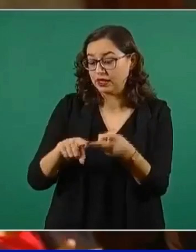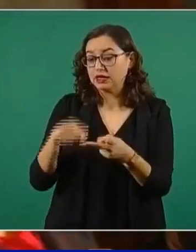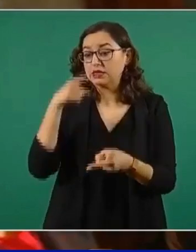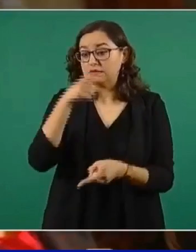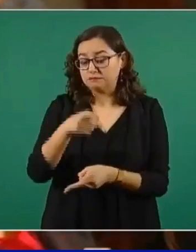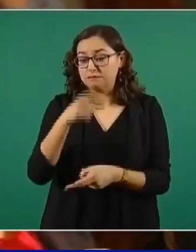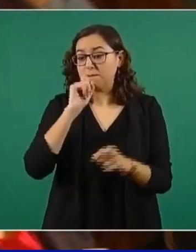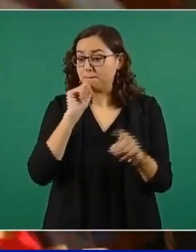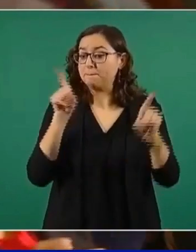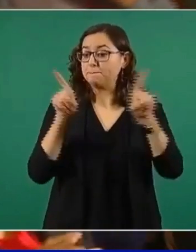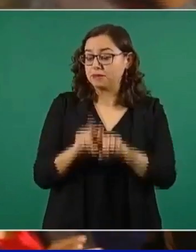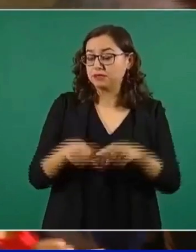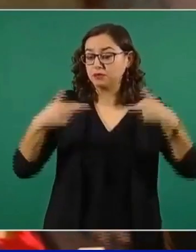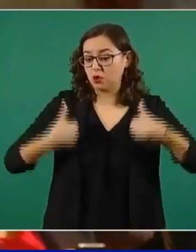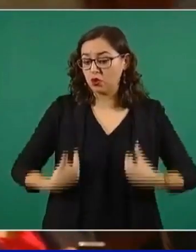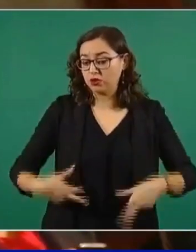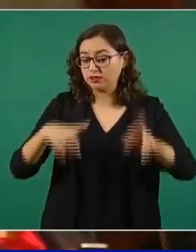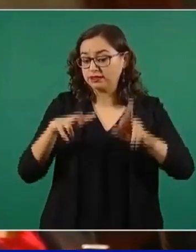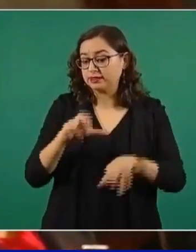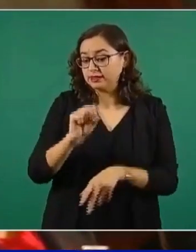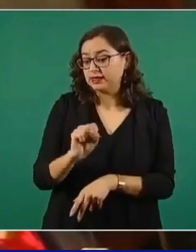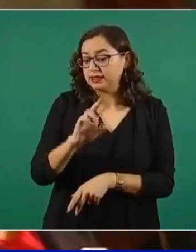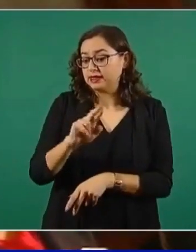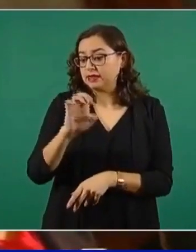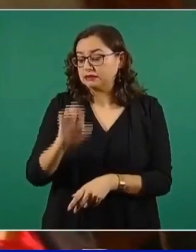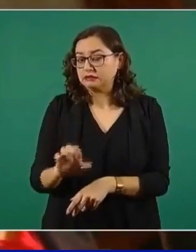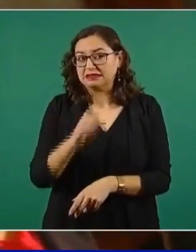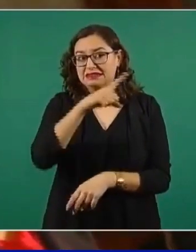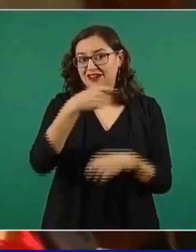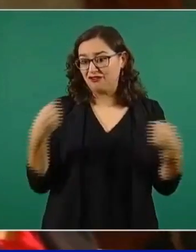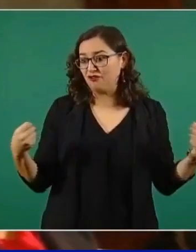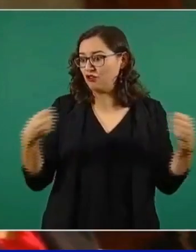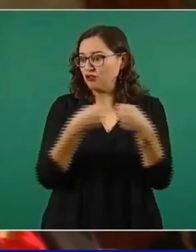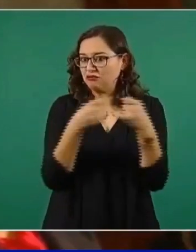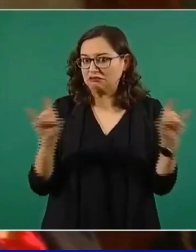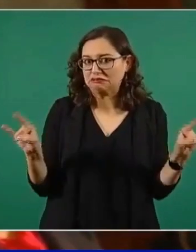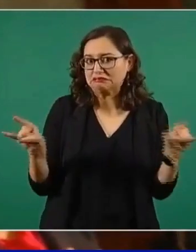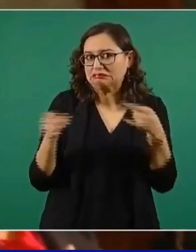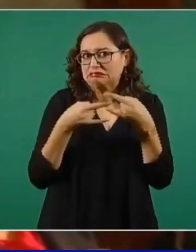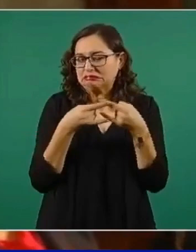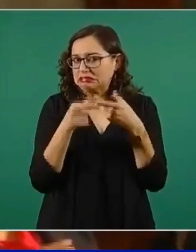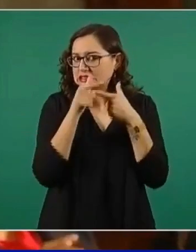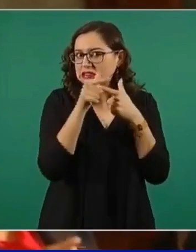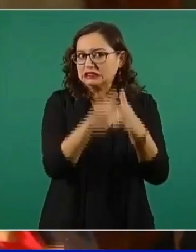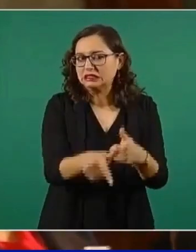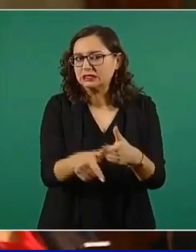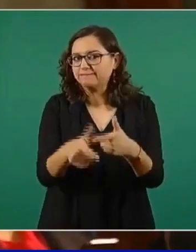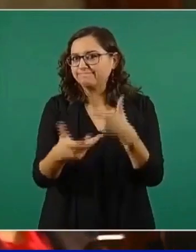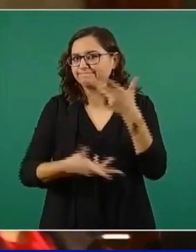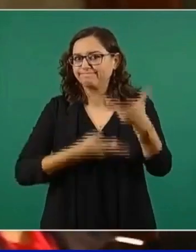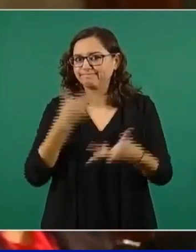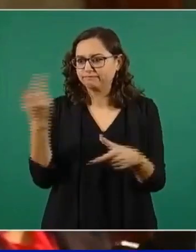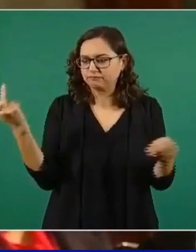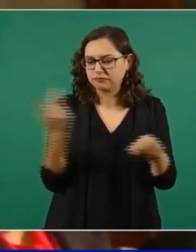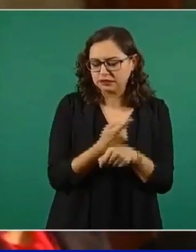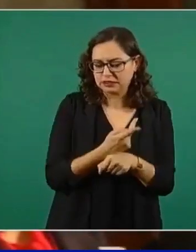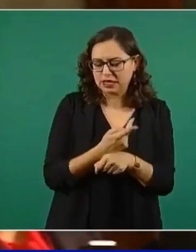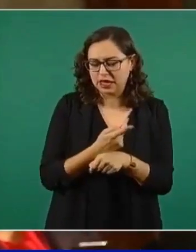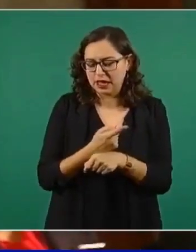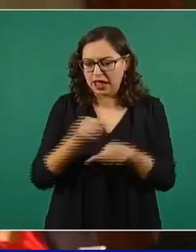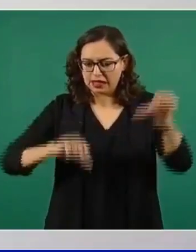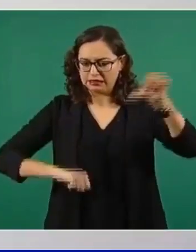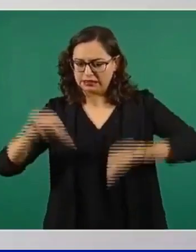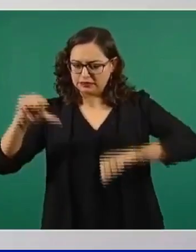canciller, pues de que si se decide no reabrir la frontera, si se puede revisar lo que es no esencial y esencial.